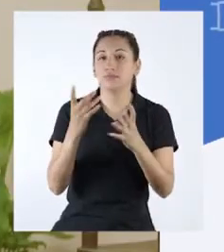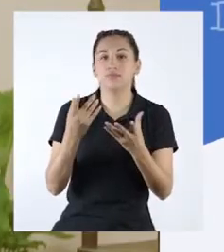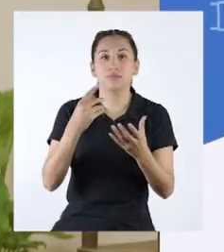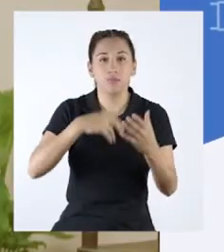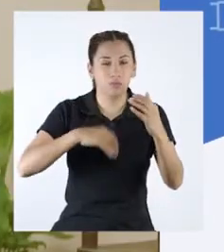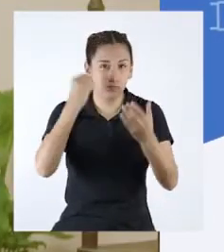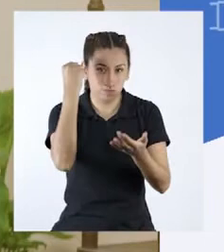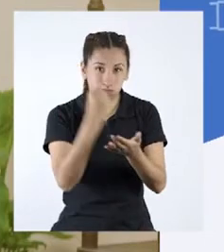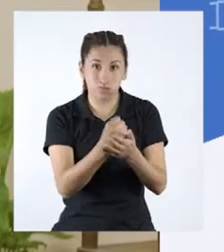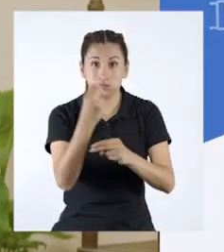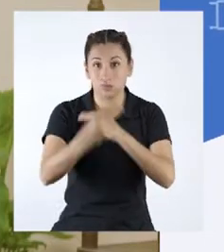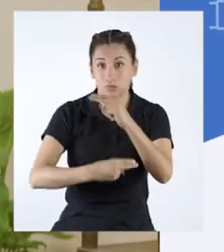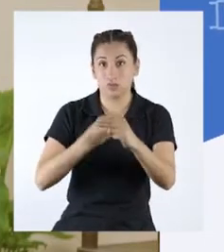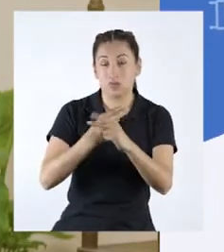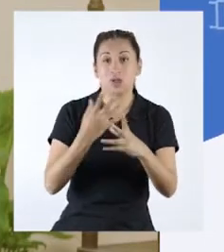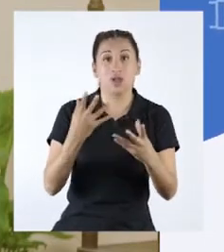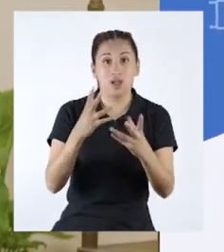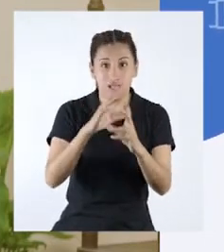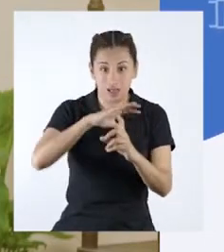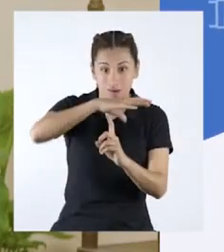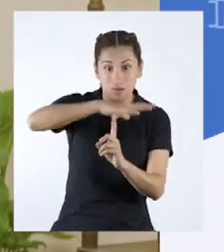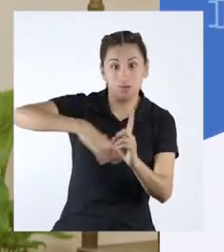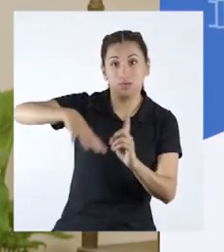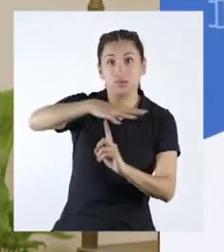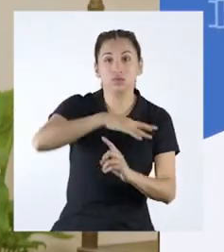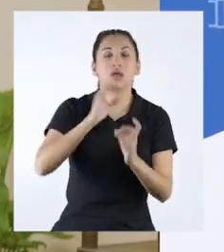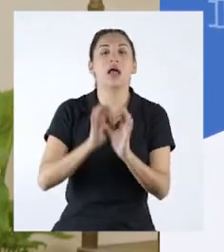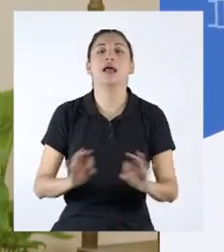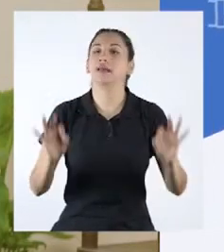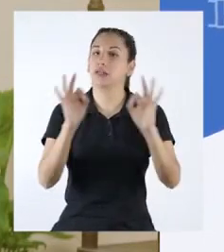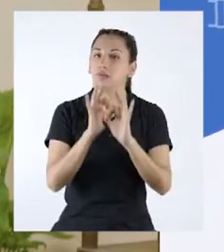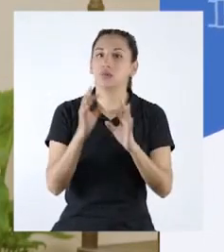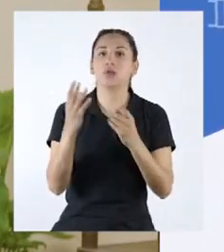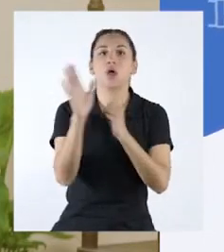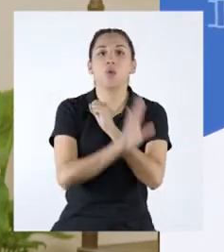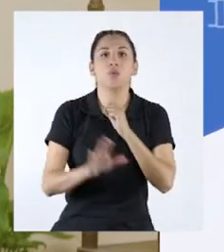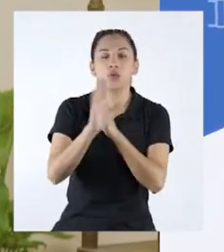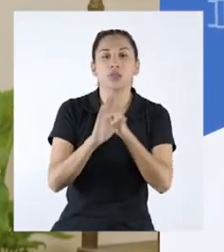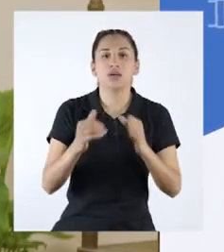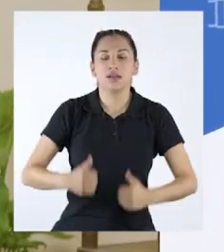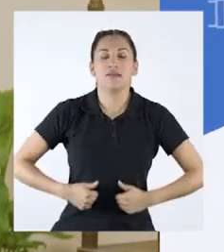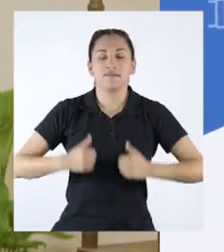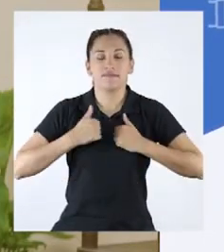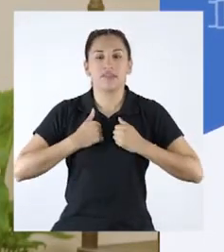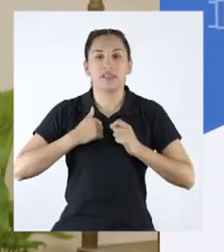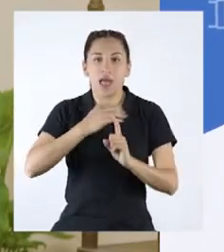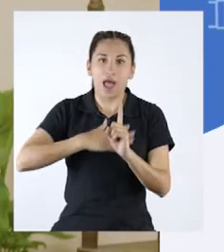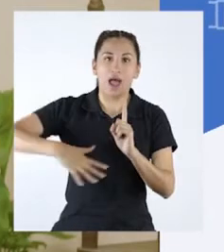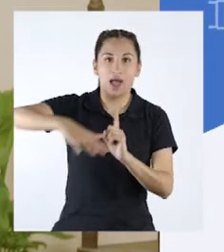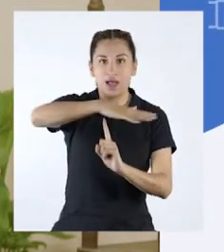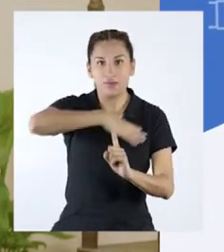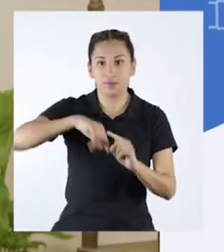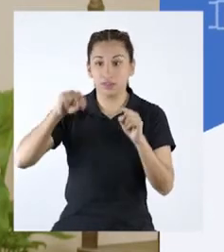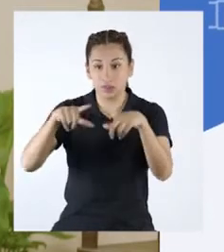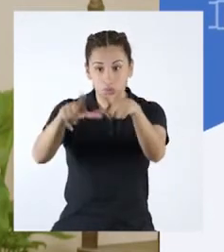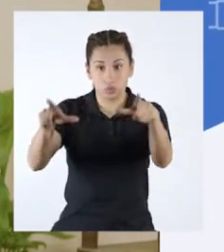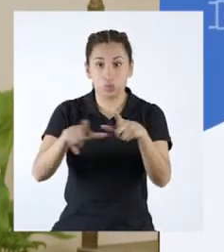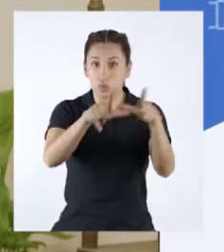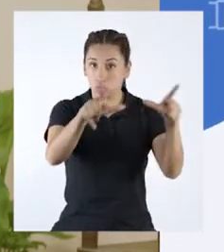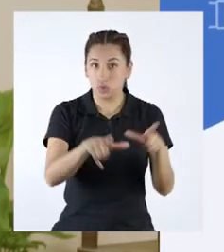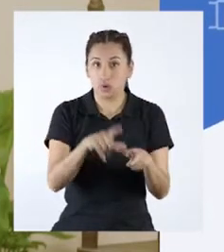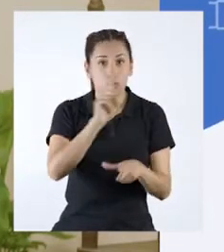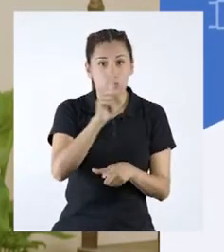espacios como patrimonio natural está orientado a proteger los recursos y la biodiversidad de estos espacios.